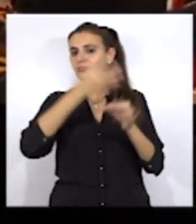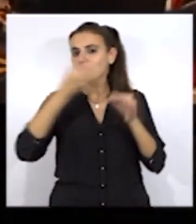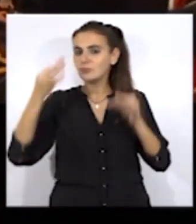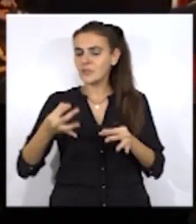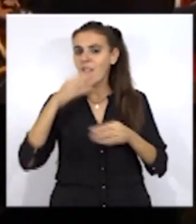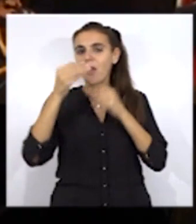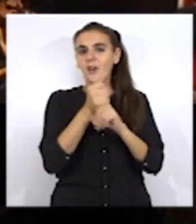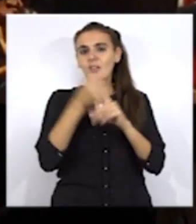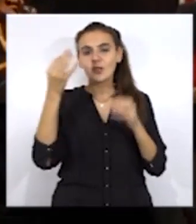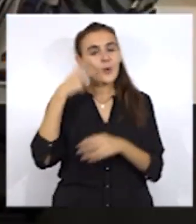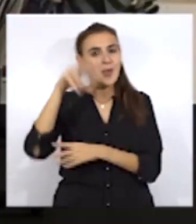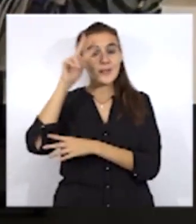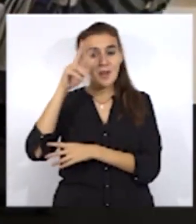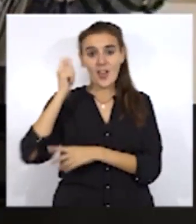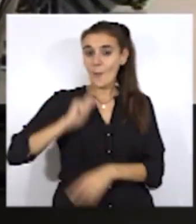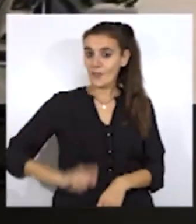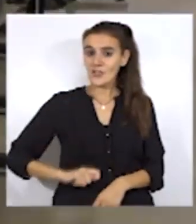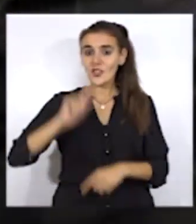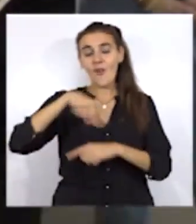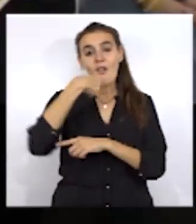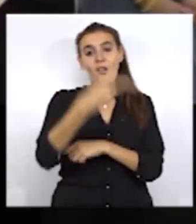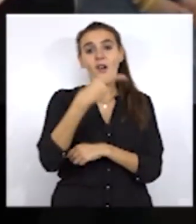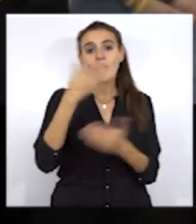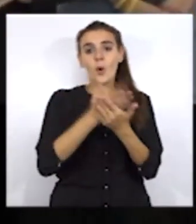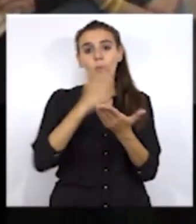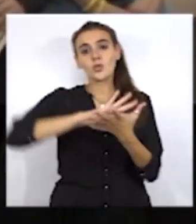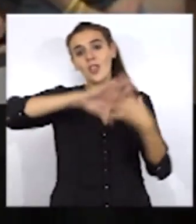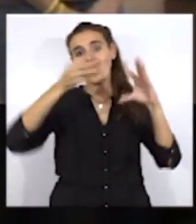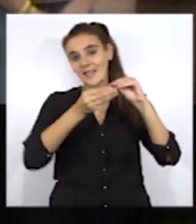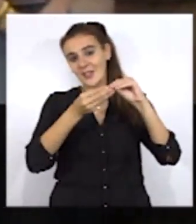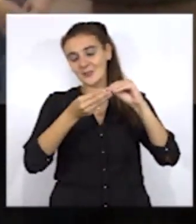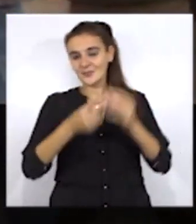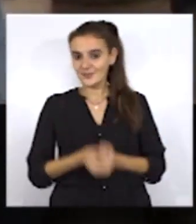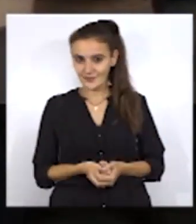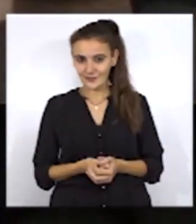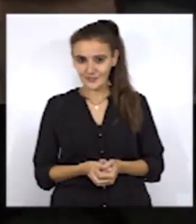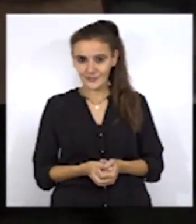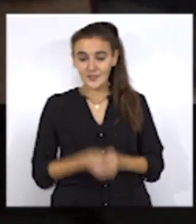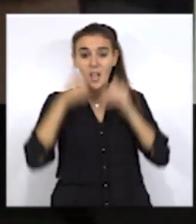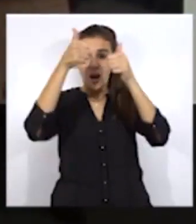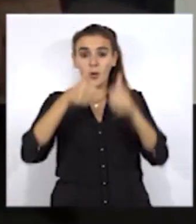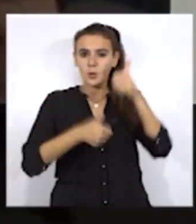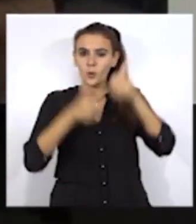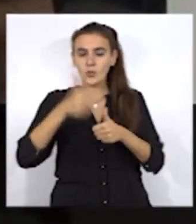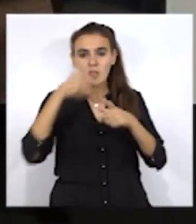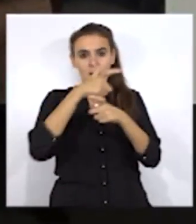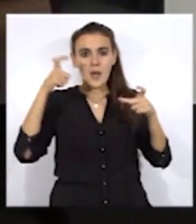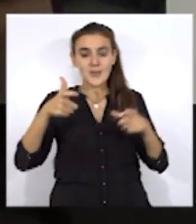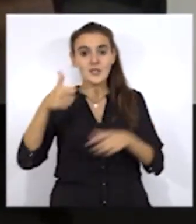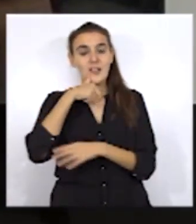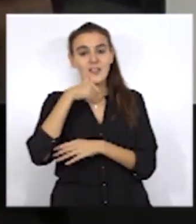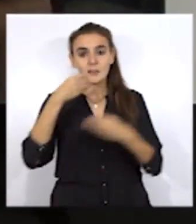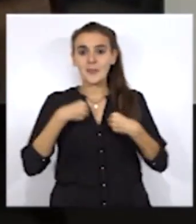profesional, además de por cursos de adaptación. El Fertamen está dirigido a residentes en Ceuta, de 14 a 30 años,